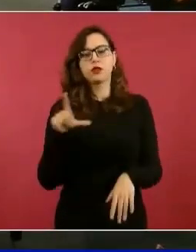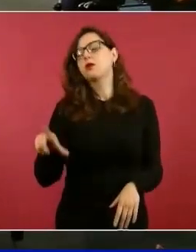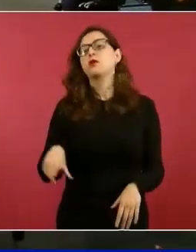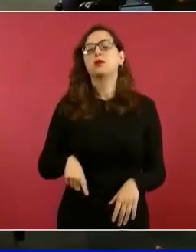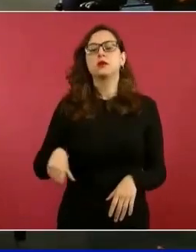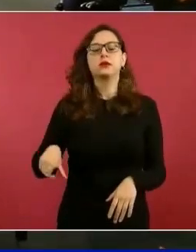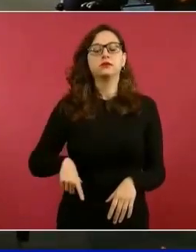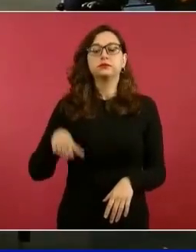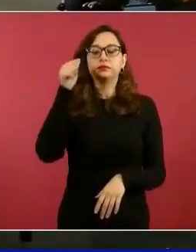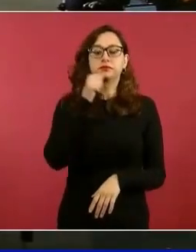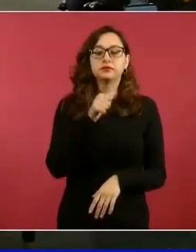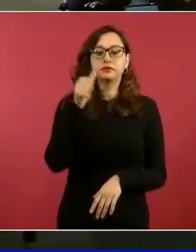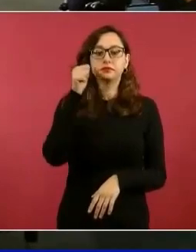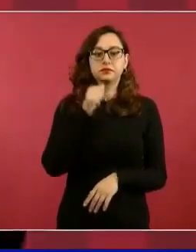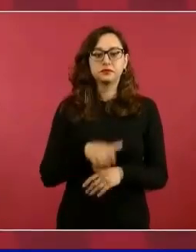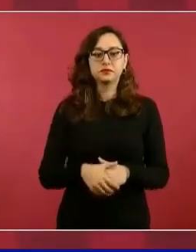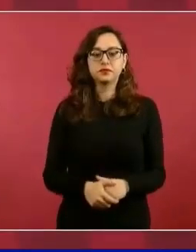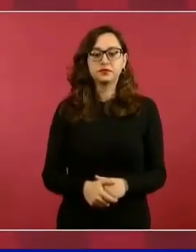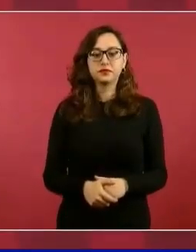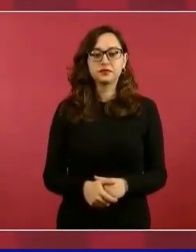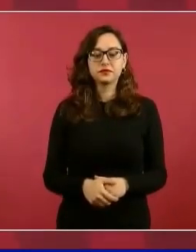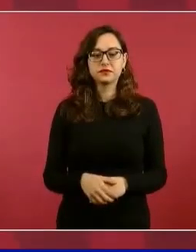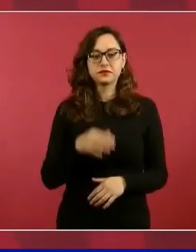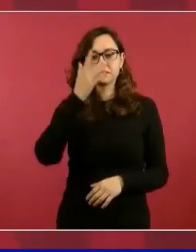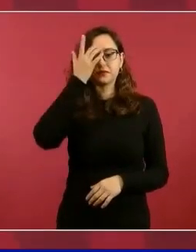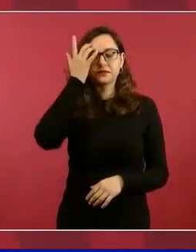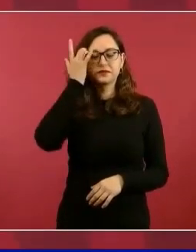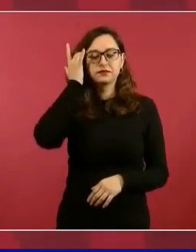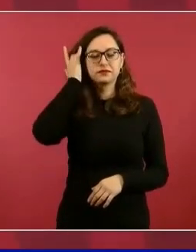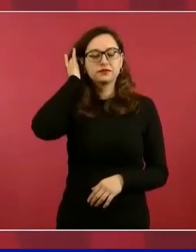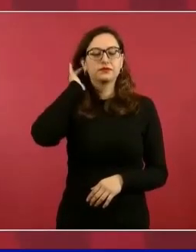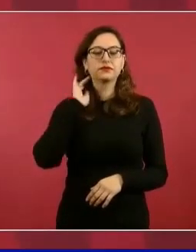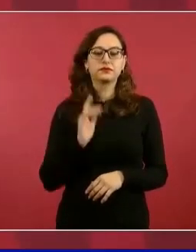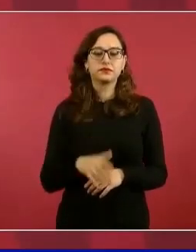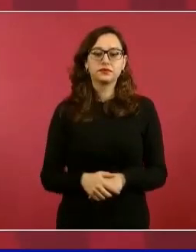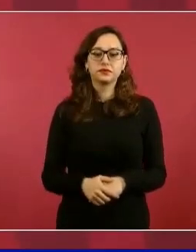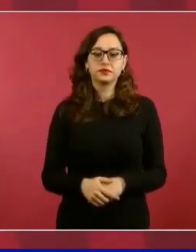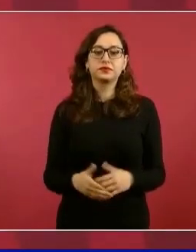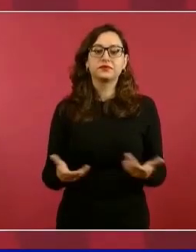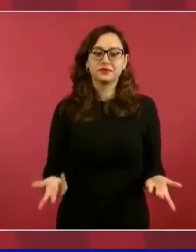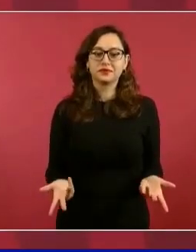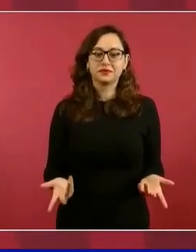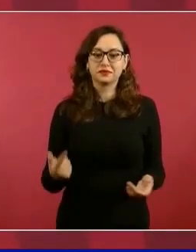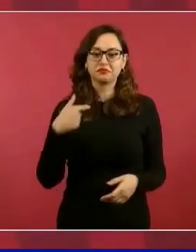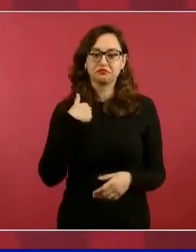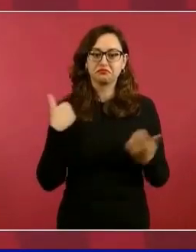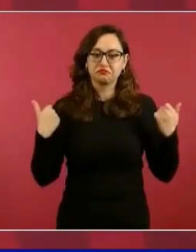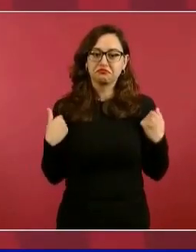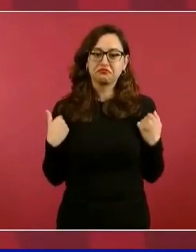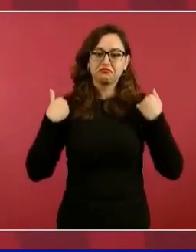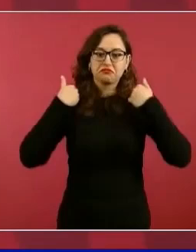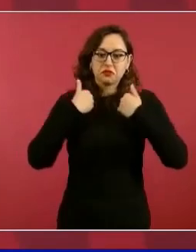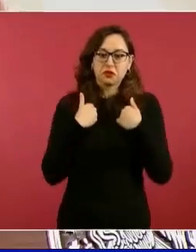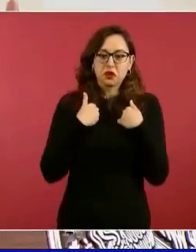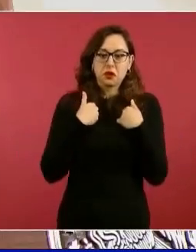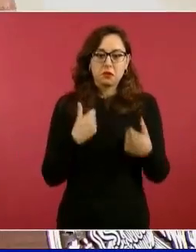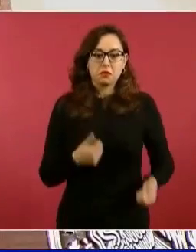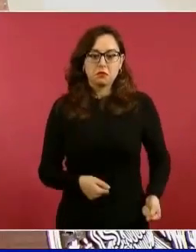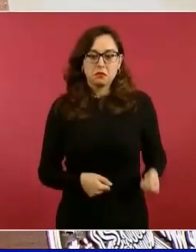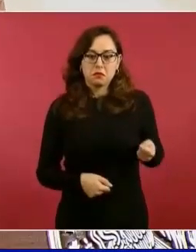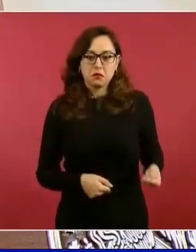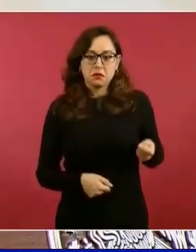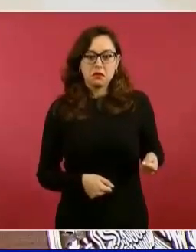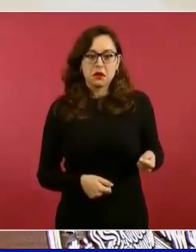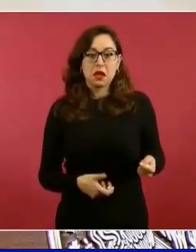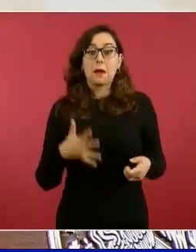yo traía mi maleta, mi mochila, mis tenis desgastados, que eran